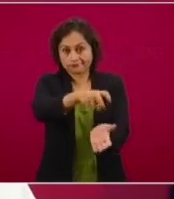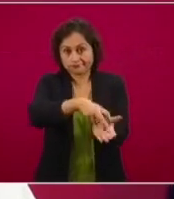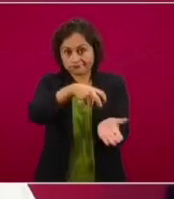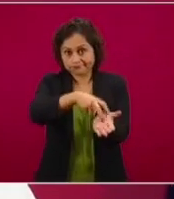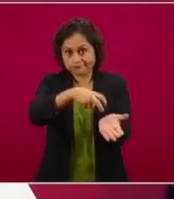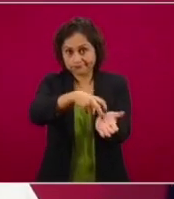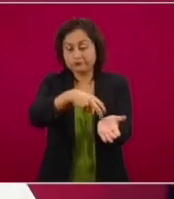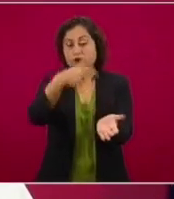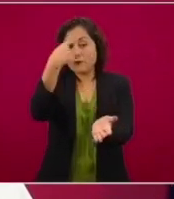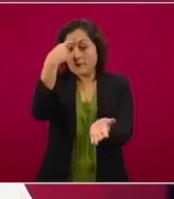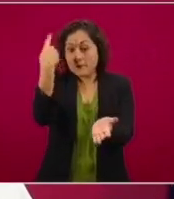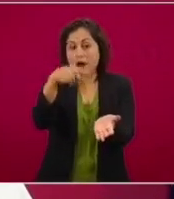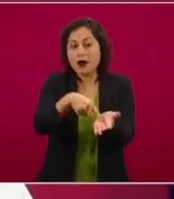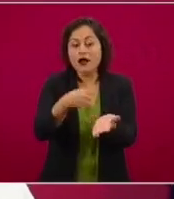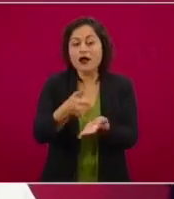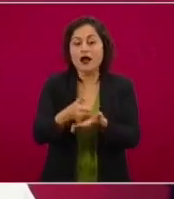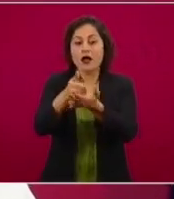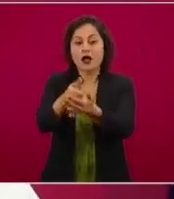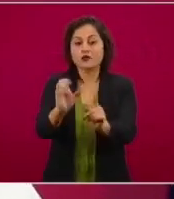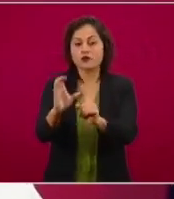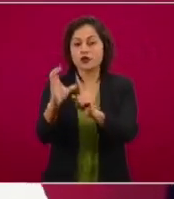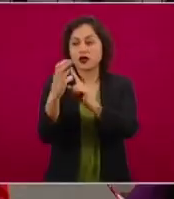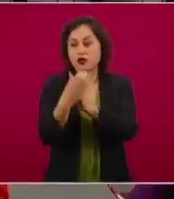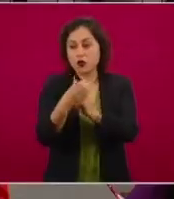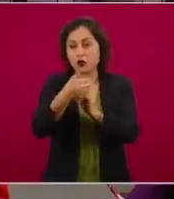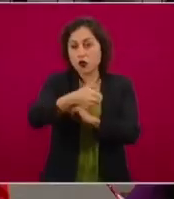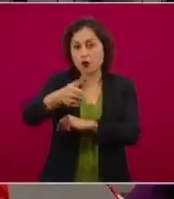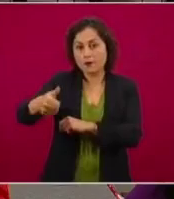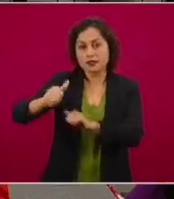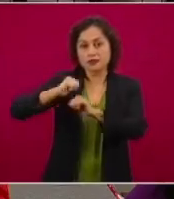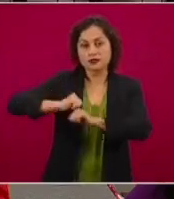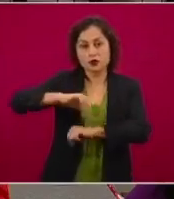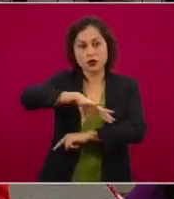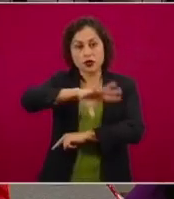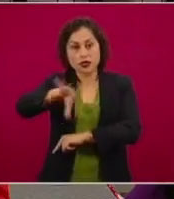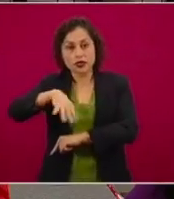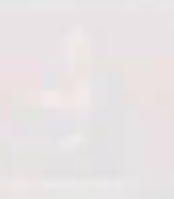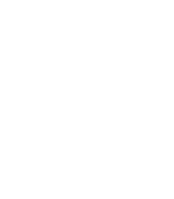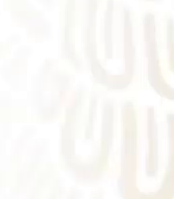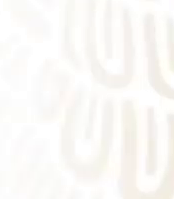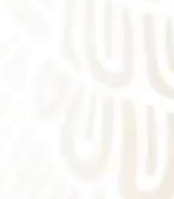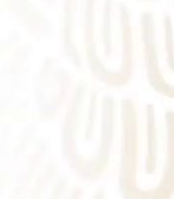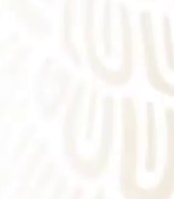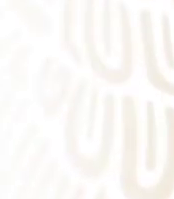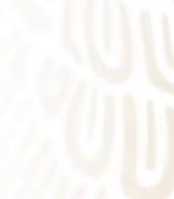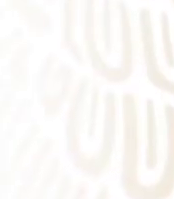mayores atribuciones a las comisiones de búsqueda y para mejorar el sistema forense en nuestro país.